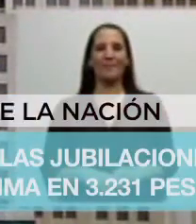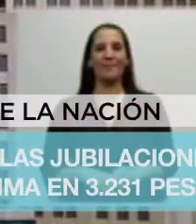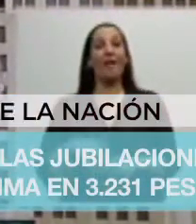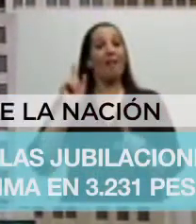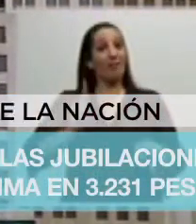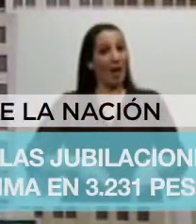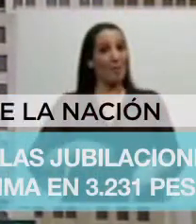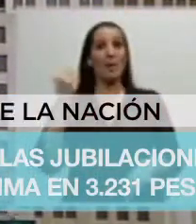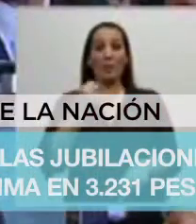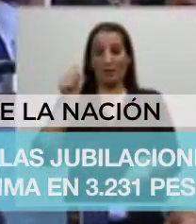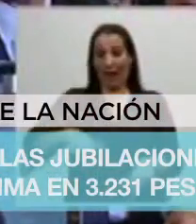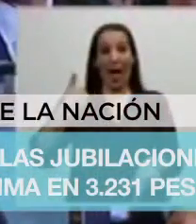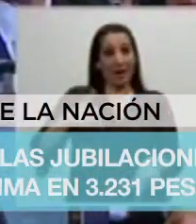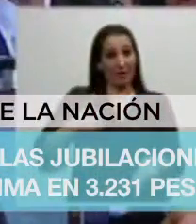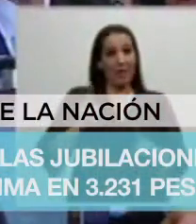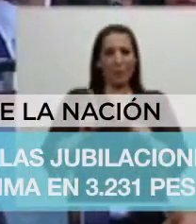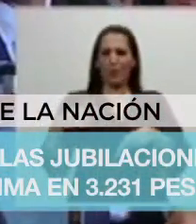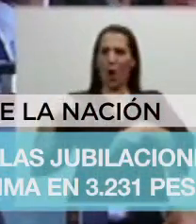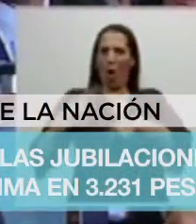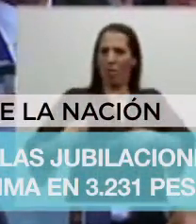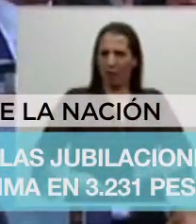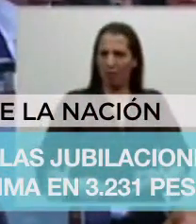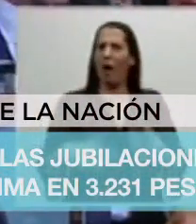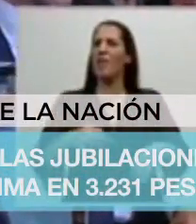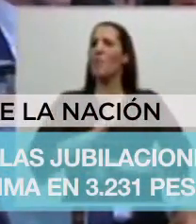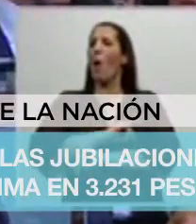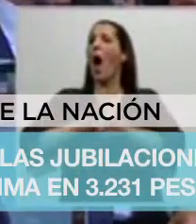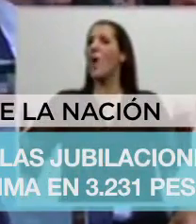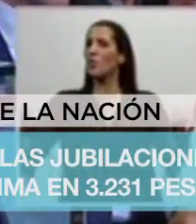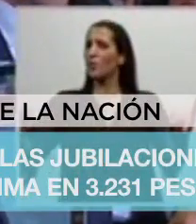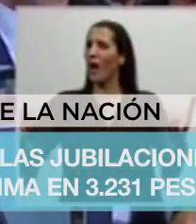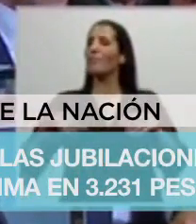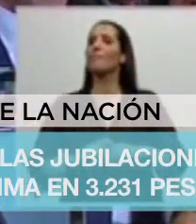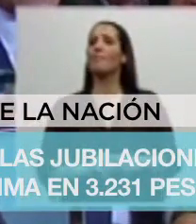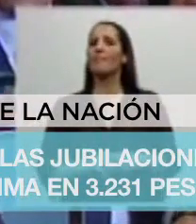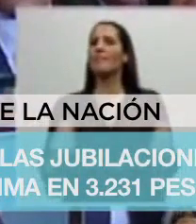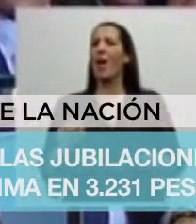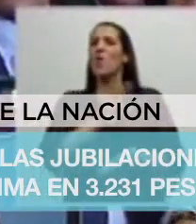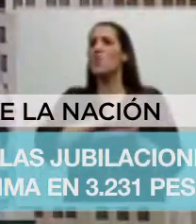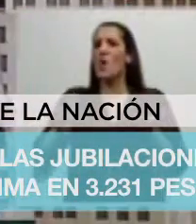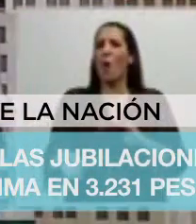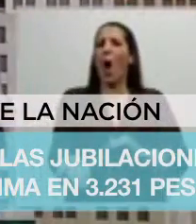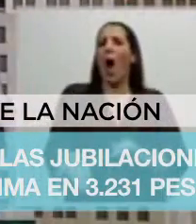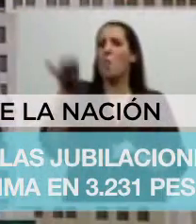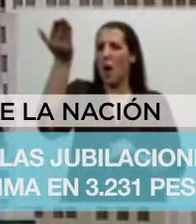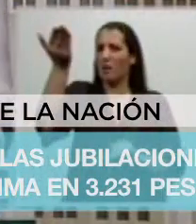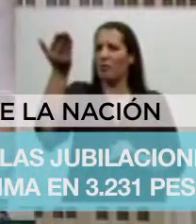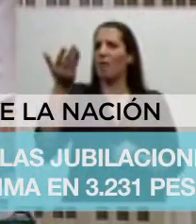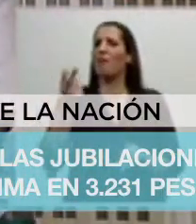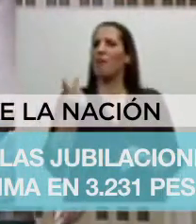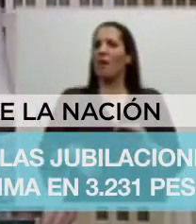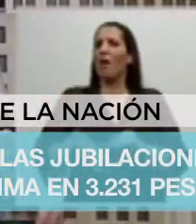también en esta Argentina que sigue andando, tenemos que anunciar el nuevo aumento que a partir del 1